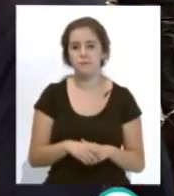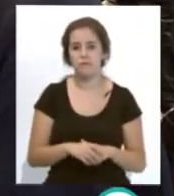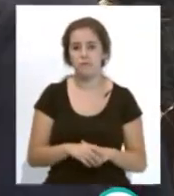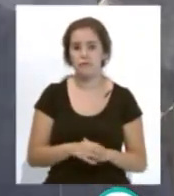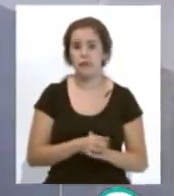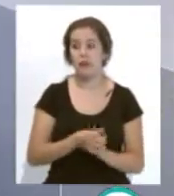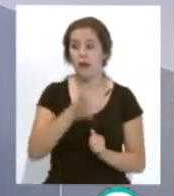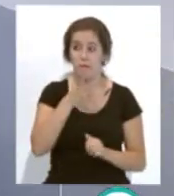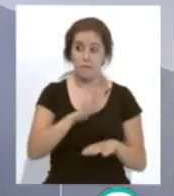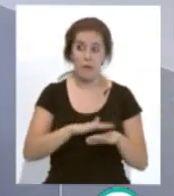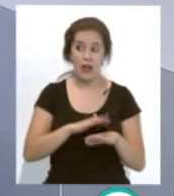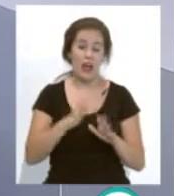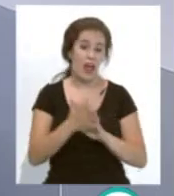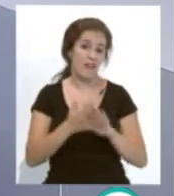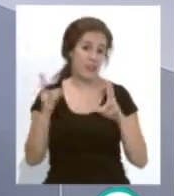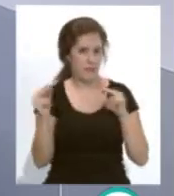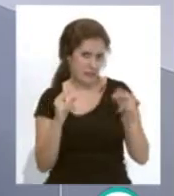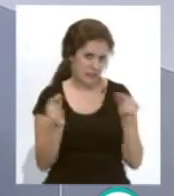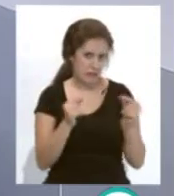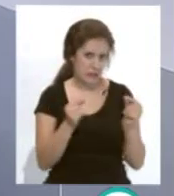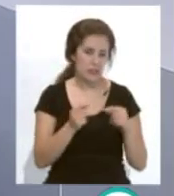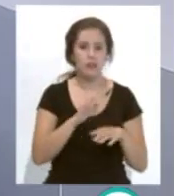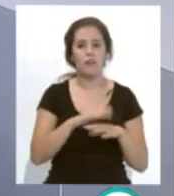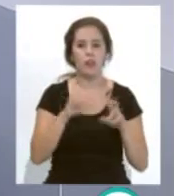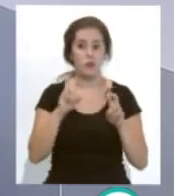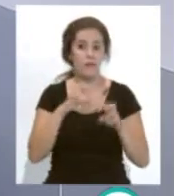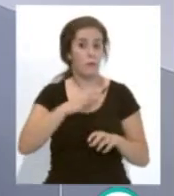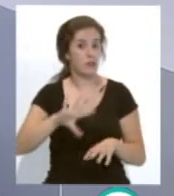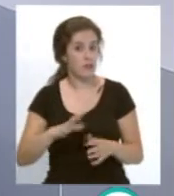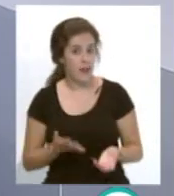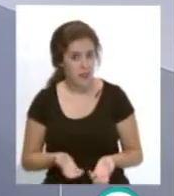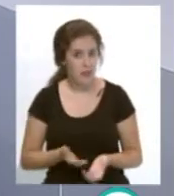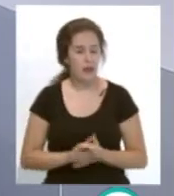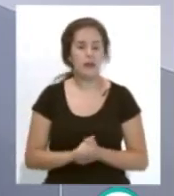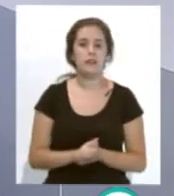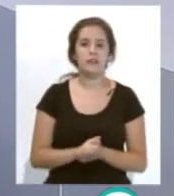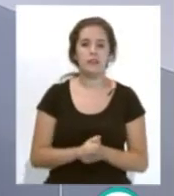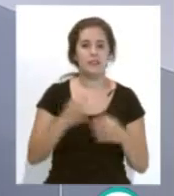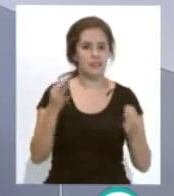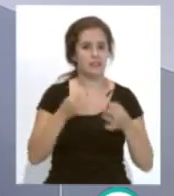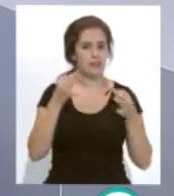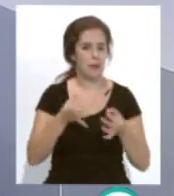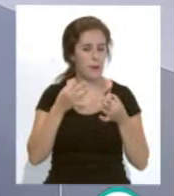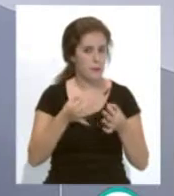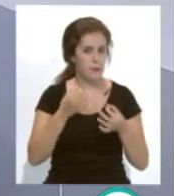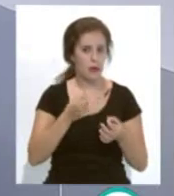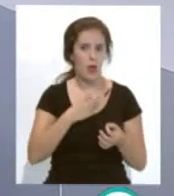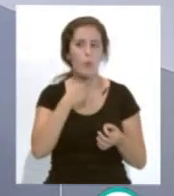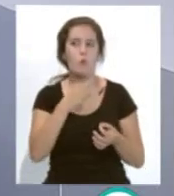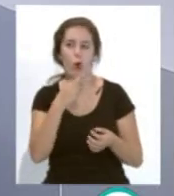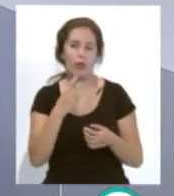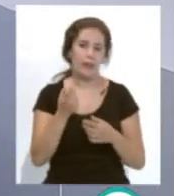hablar para debatir sobre esta nueva posibilidad siempre va a haber voces